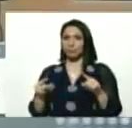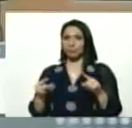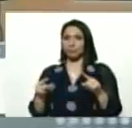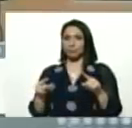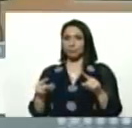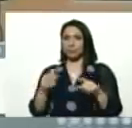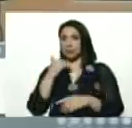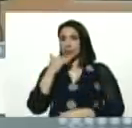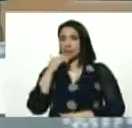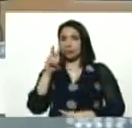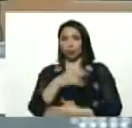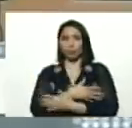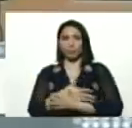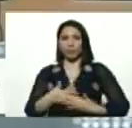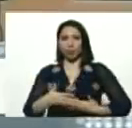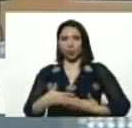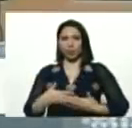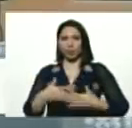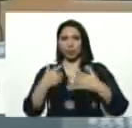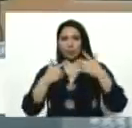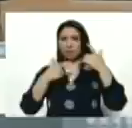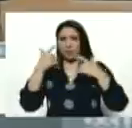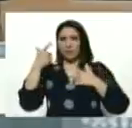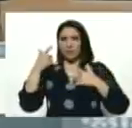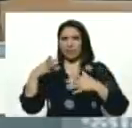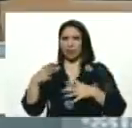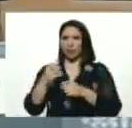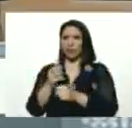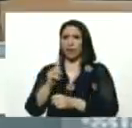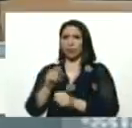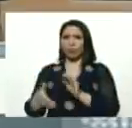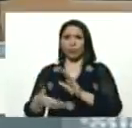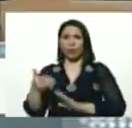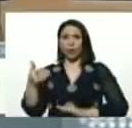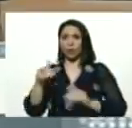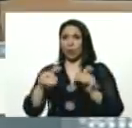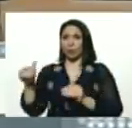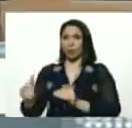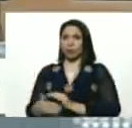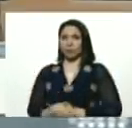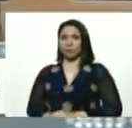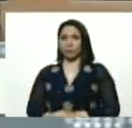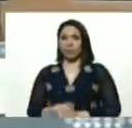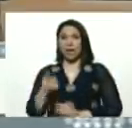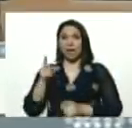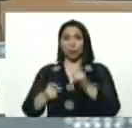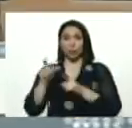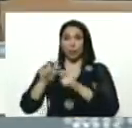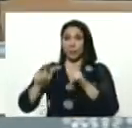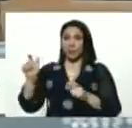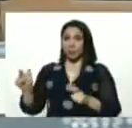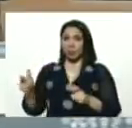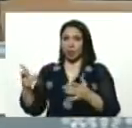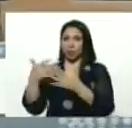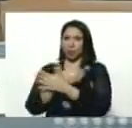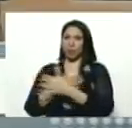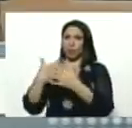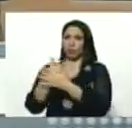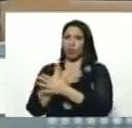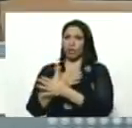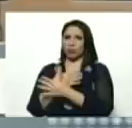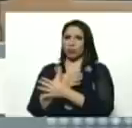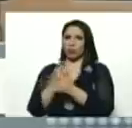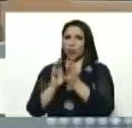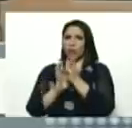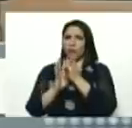casi dos millones de chavistas, se confiaron y no fueron a votar, y alguna gente, la confundieron con las colas,